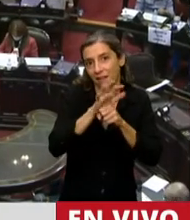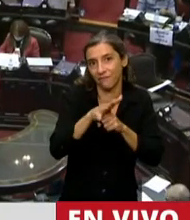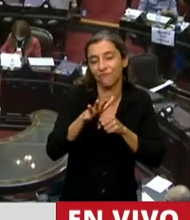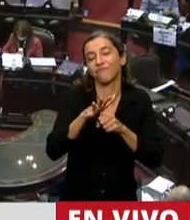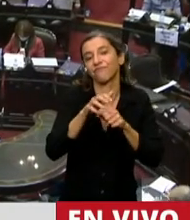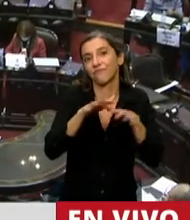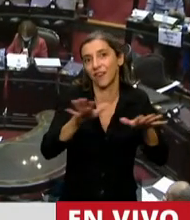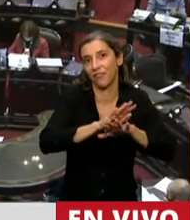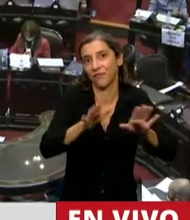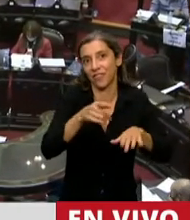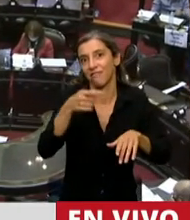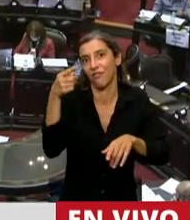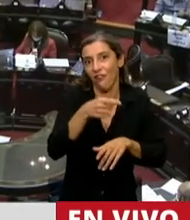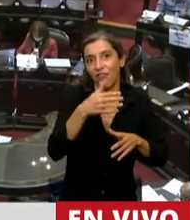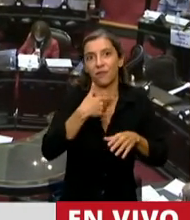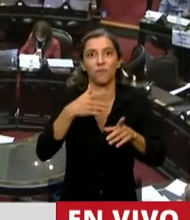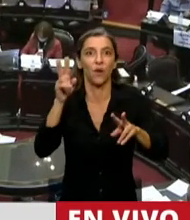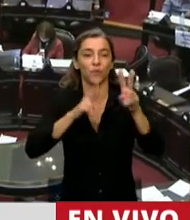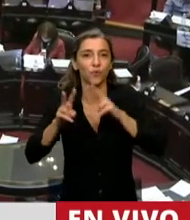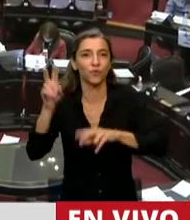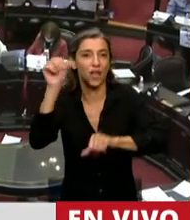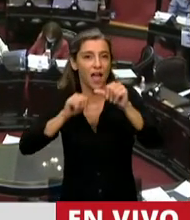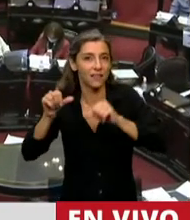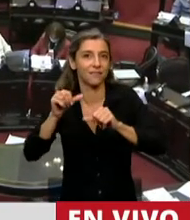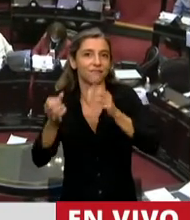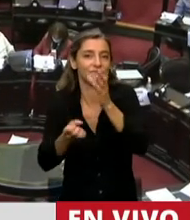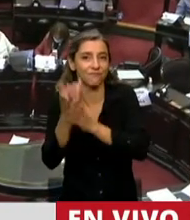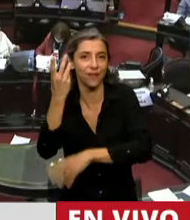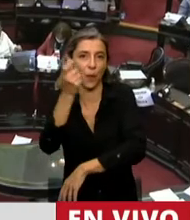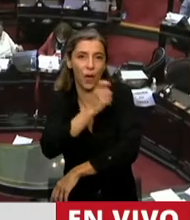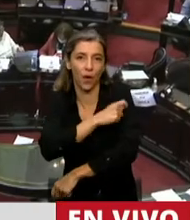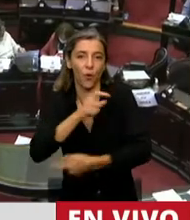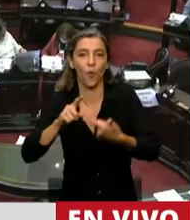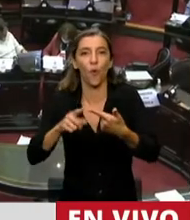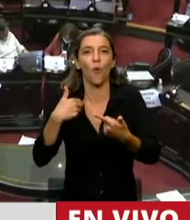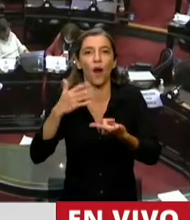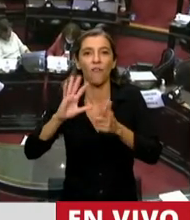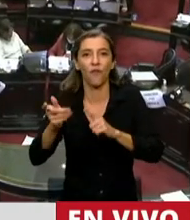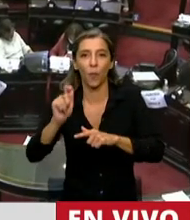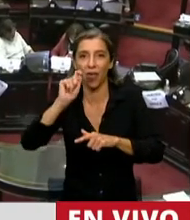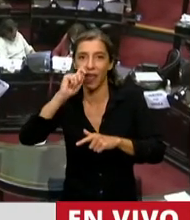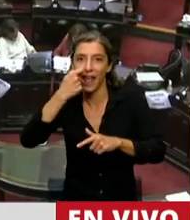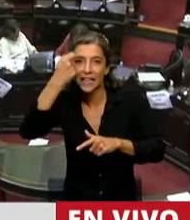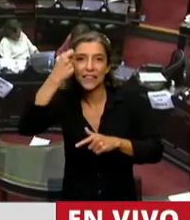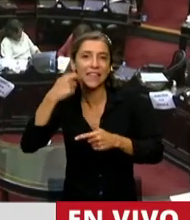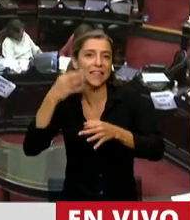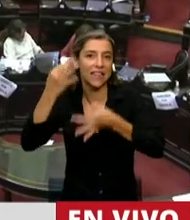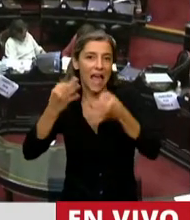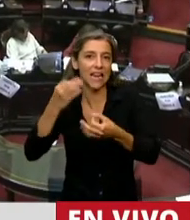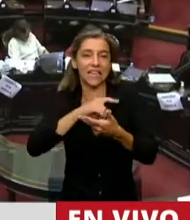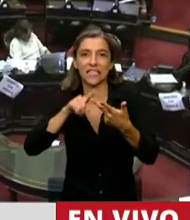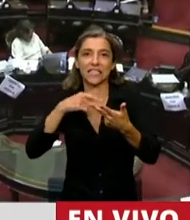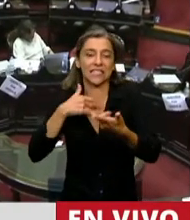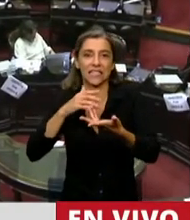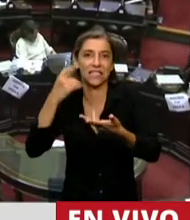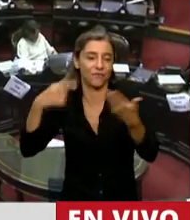de quienes desarrollan vacunas, test, tratamientos, los que están en la primera línea y los que están en la retaguardia. O sea que